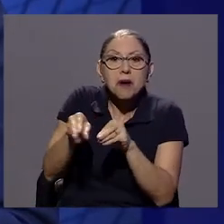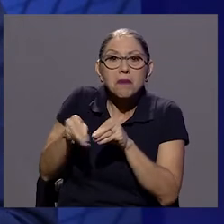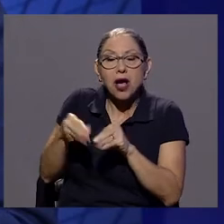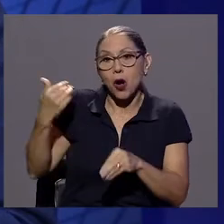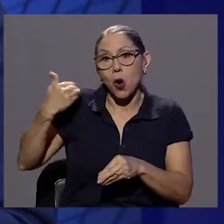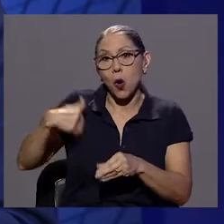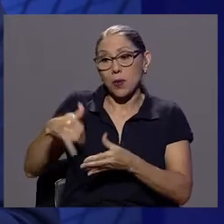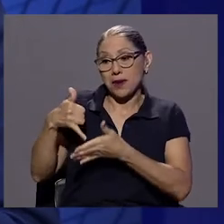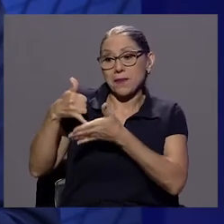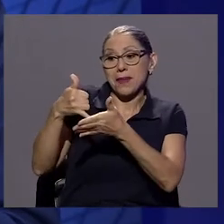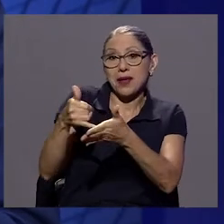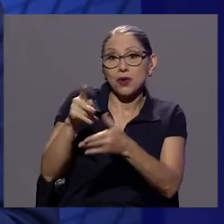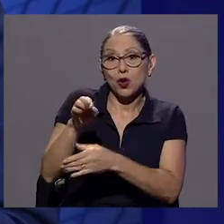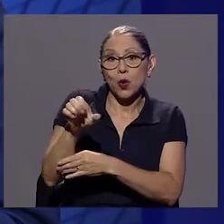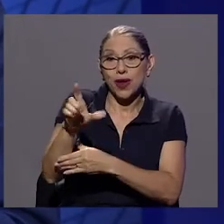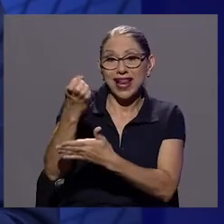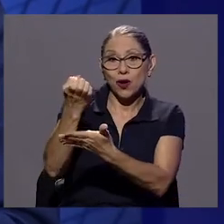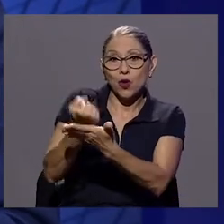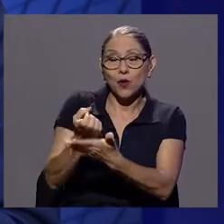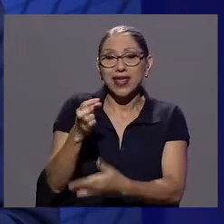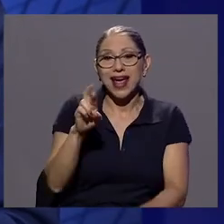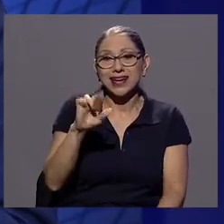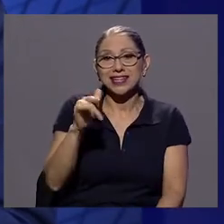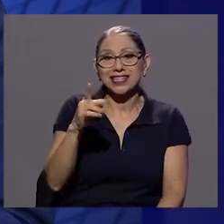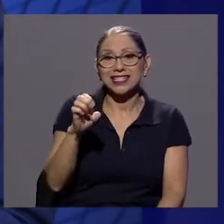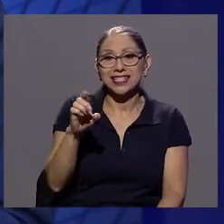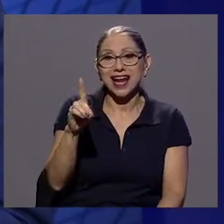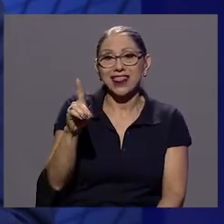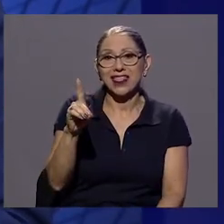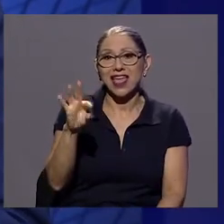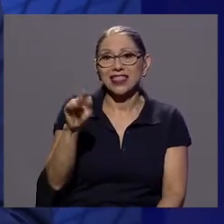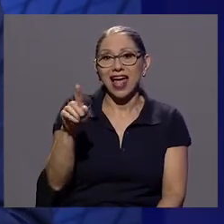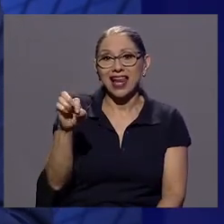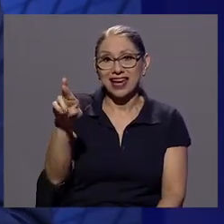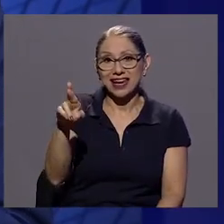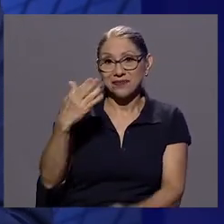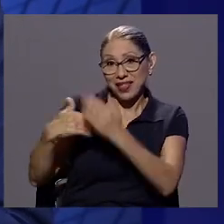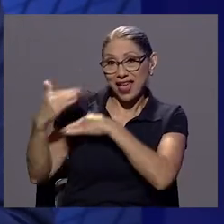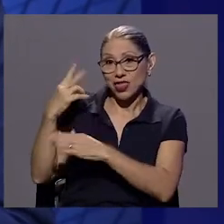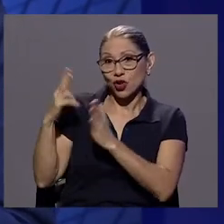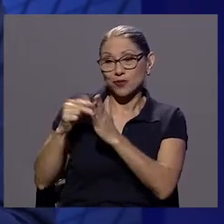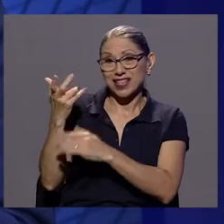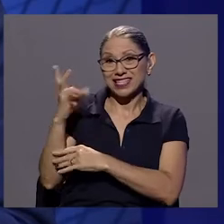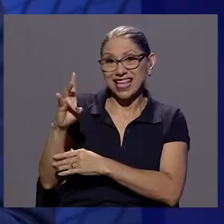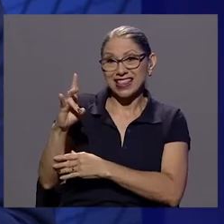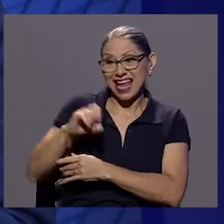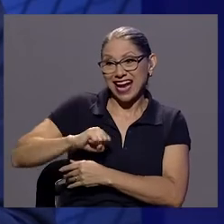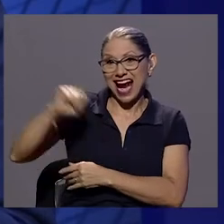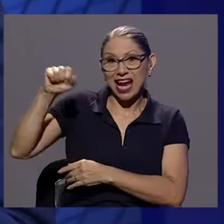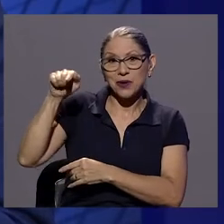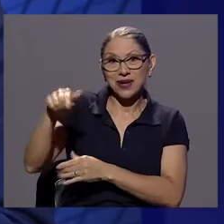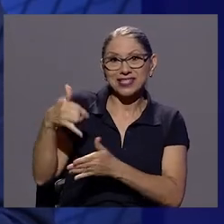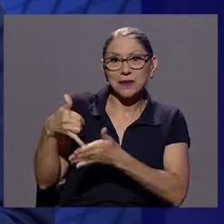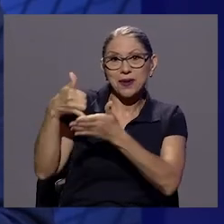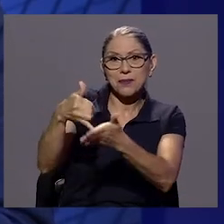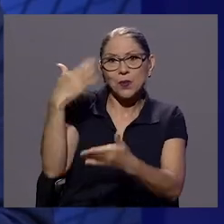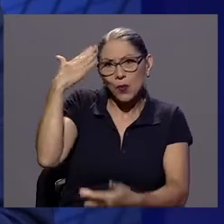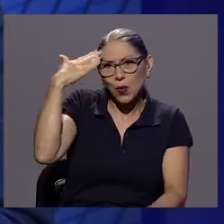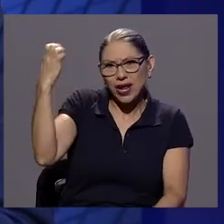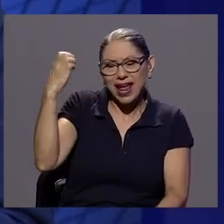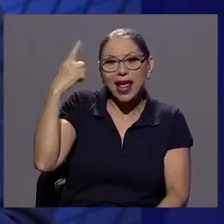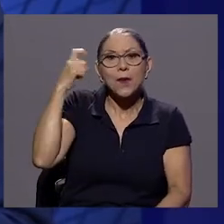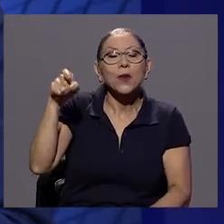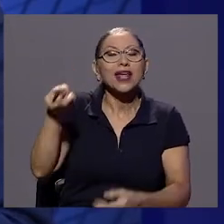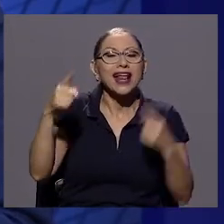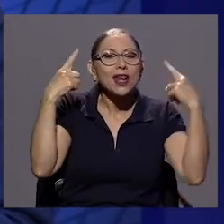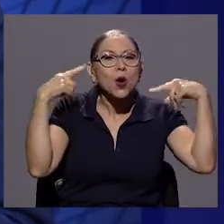Richard Taller, que fue el premio Nobel de Economía del 2017, en realidad lo ganó por eso, Porque él logró incorporar una serie de